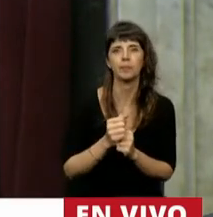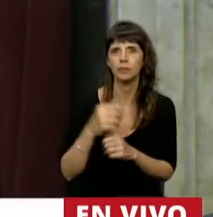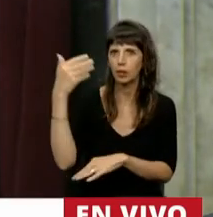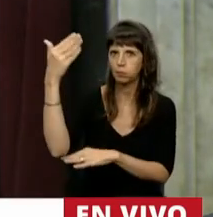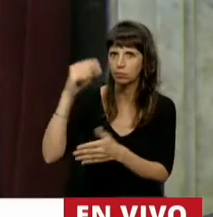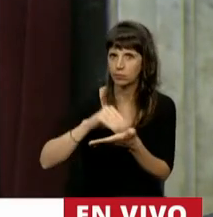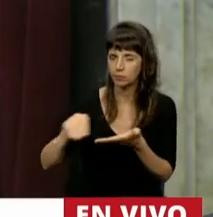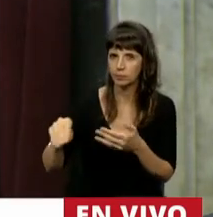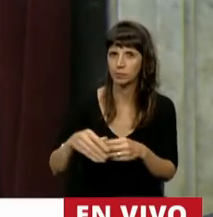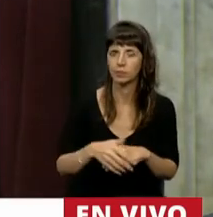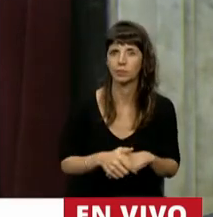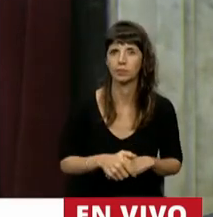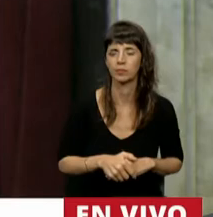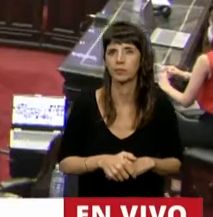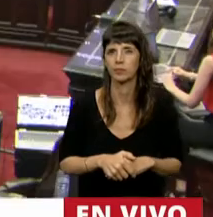palabra, diputada.